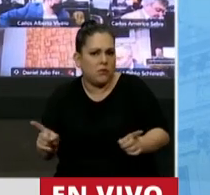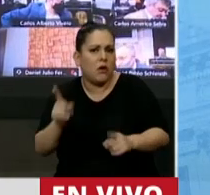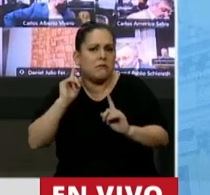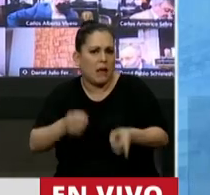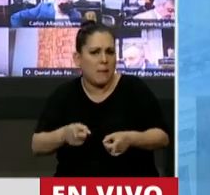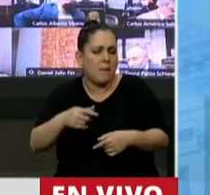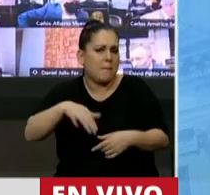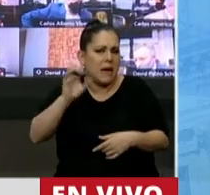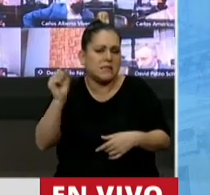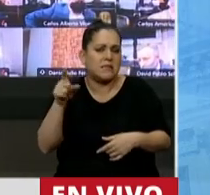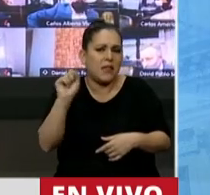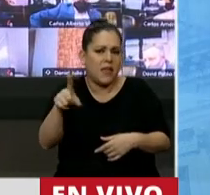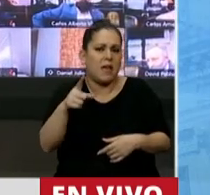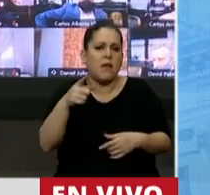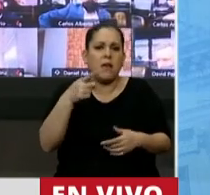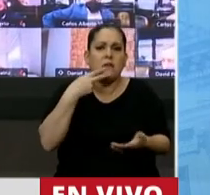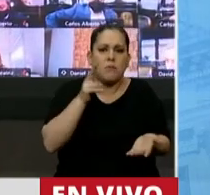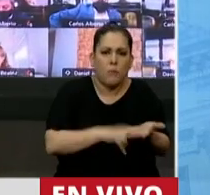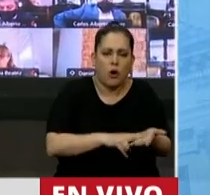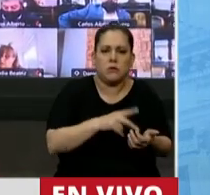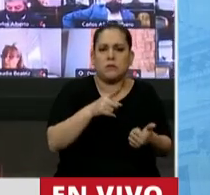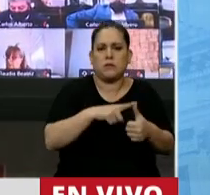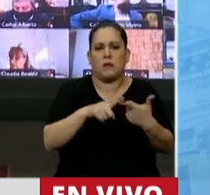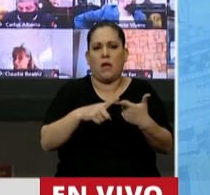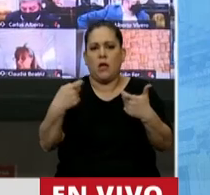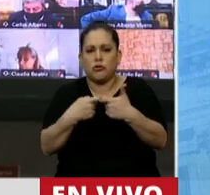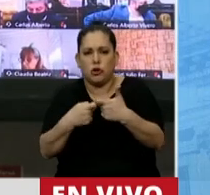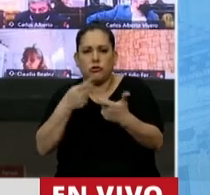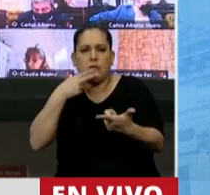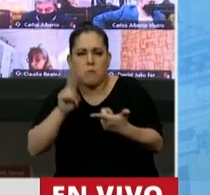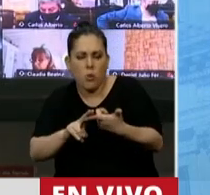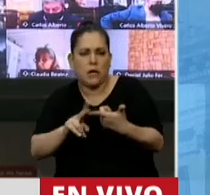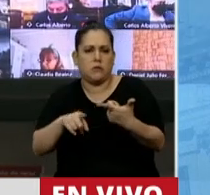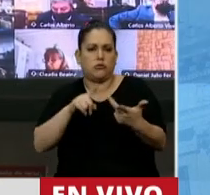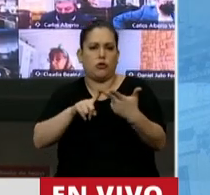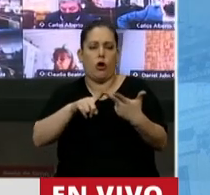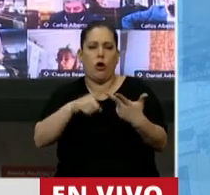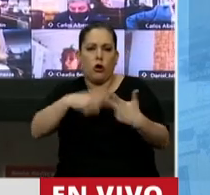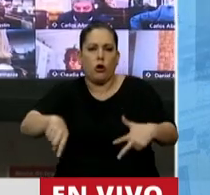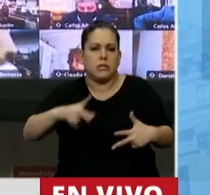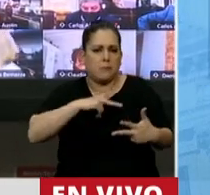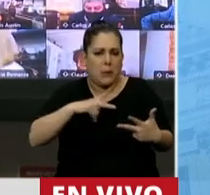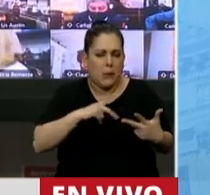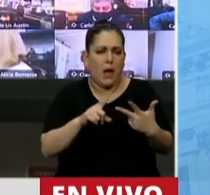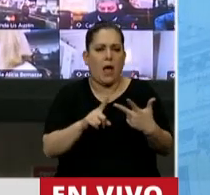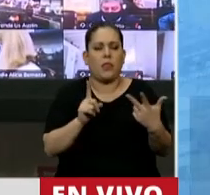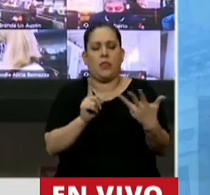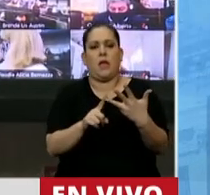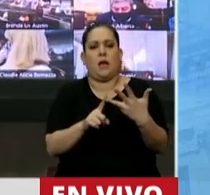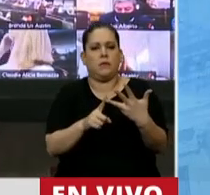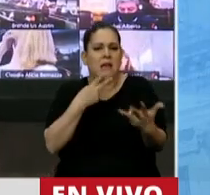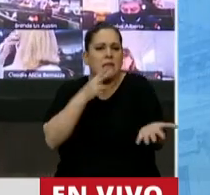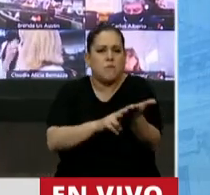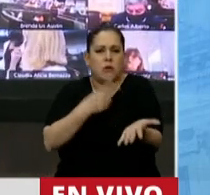incluyen la base imponible a los aportes atrás, fideicomisos, fundaciones de interés privado. O sea, pasaría a agravar